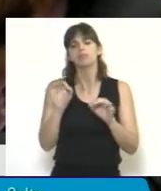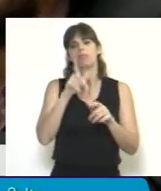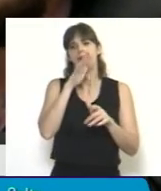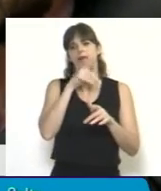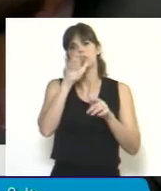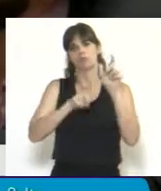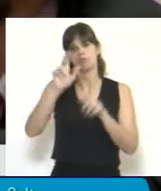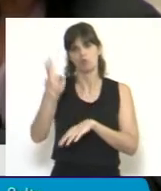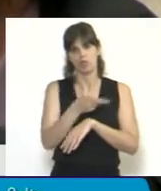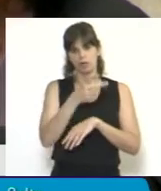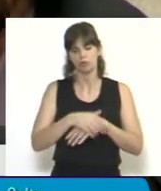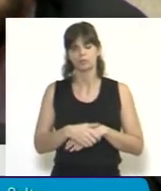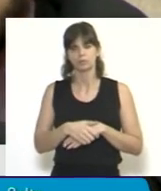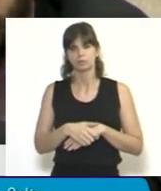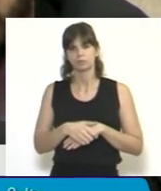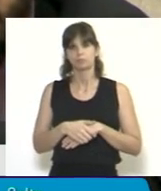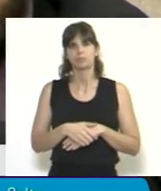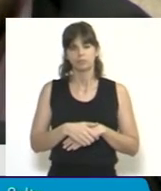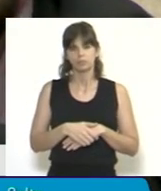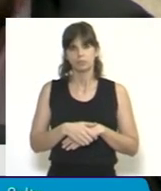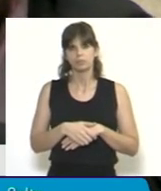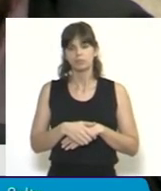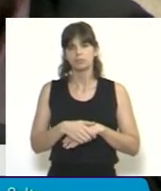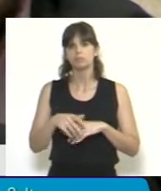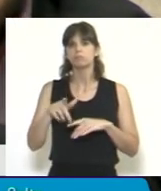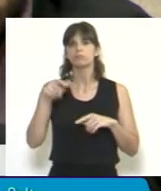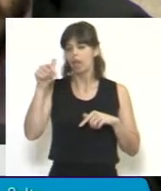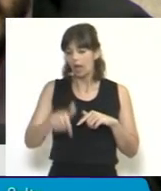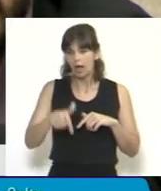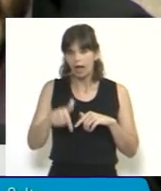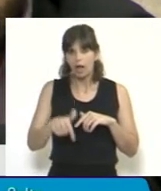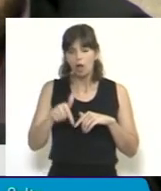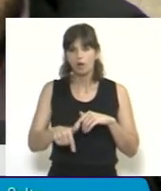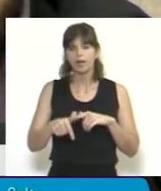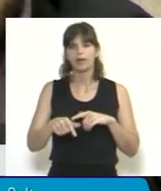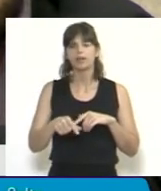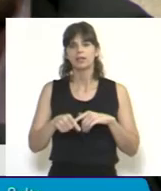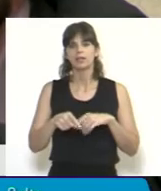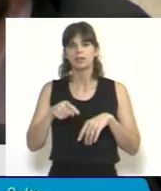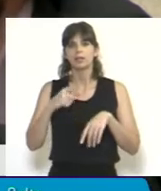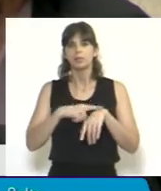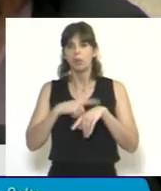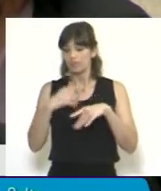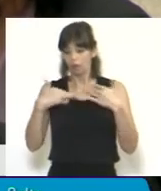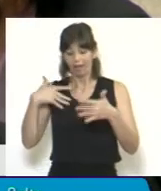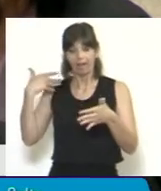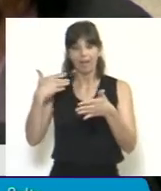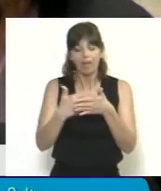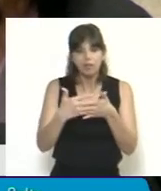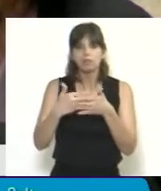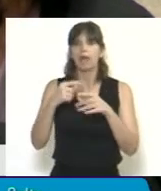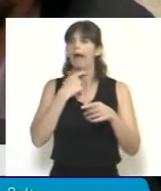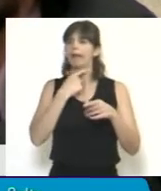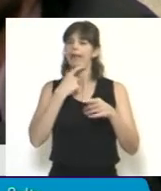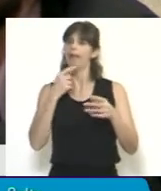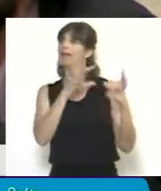llamamos la atención que a última hora se ha colocado a discusión esto poniendo en